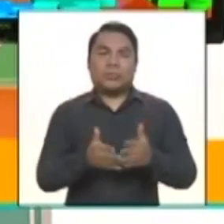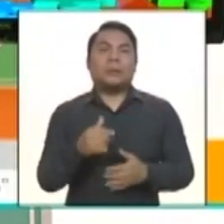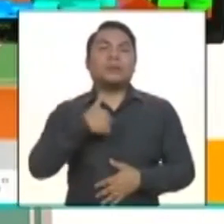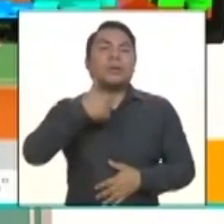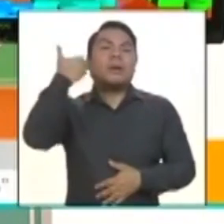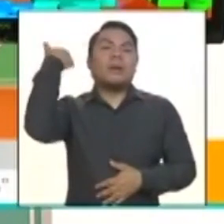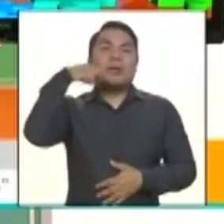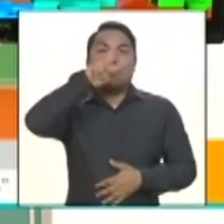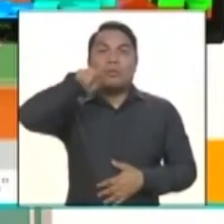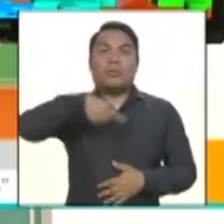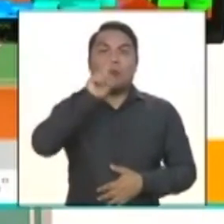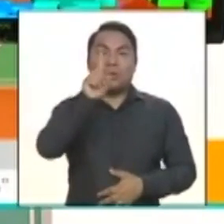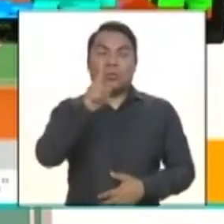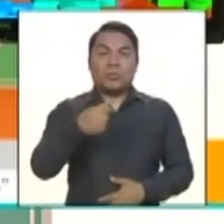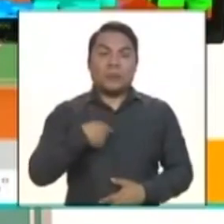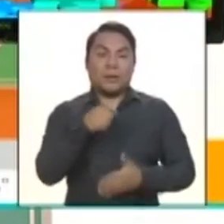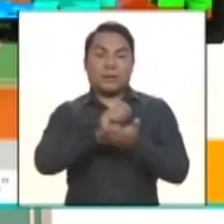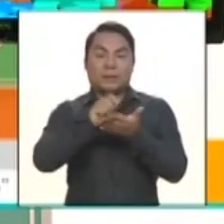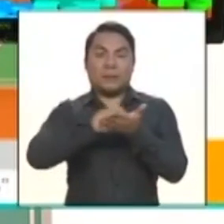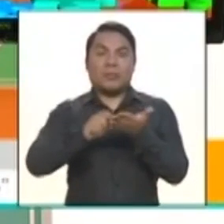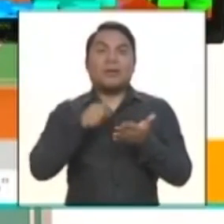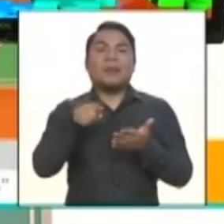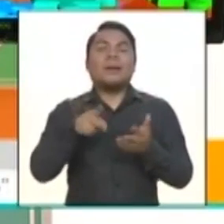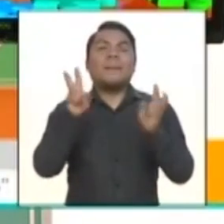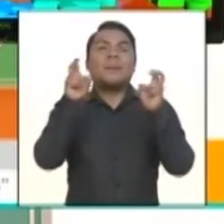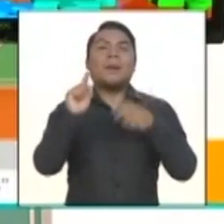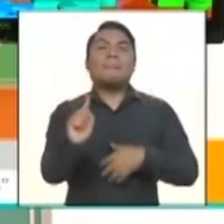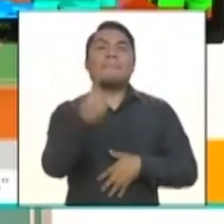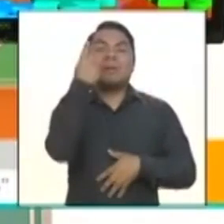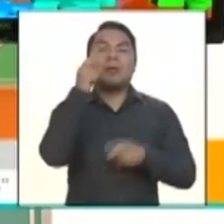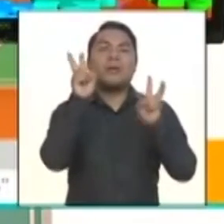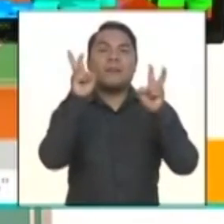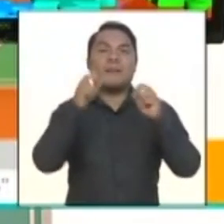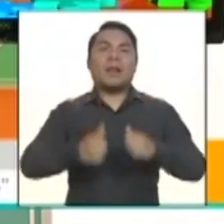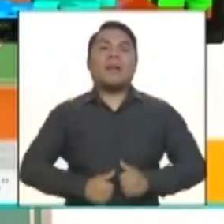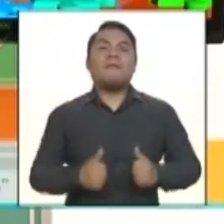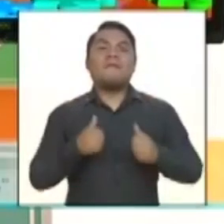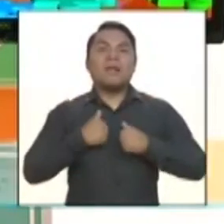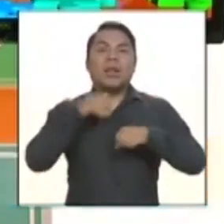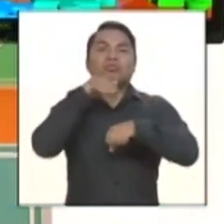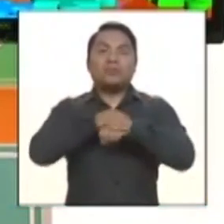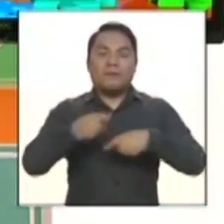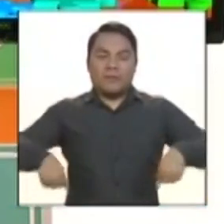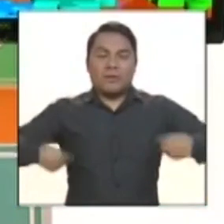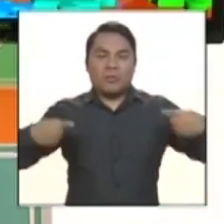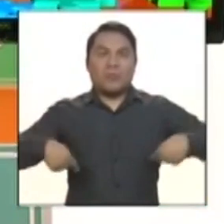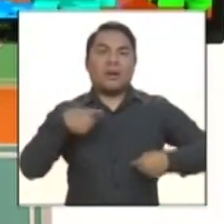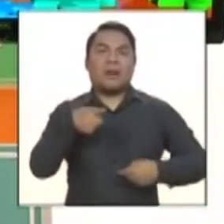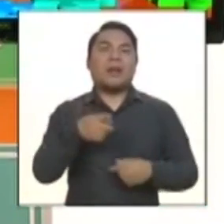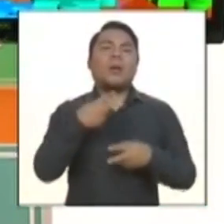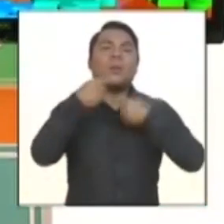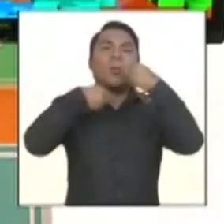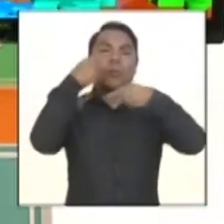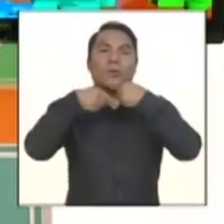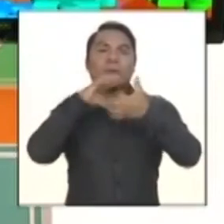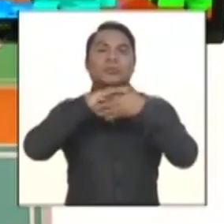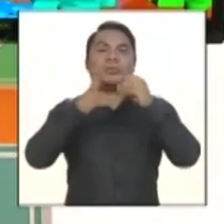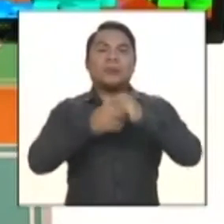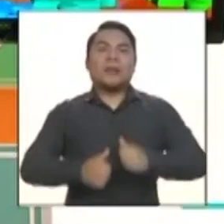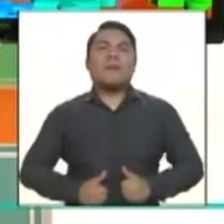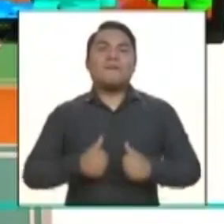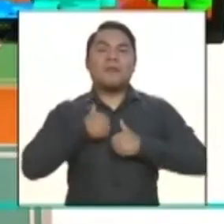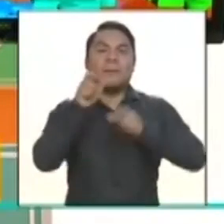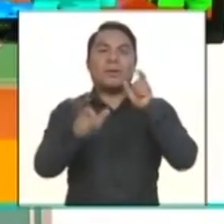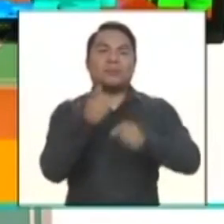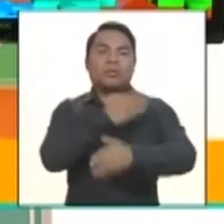presenté mi primera novela, La Vida sobre Ruedas, una novela que abordaba la problemática de una persona que se fue un accidente y se ve dentro